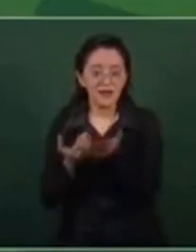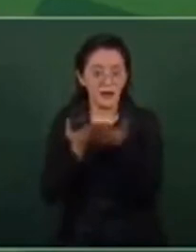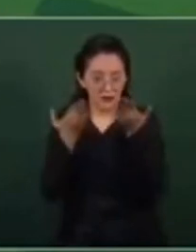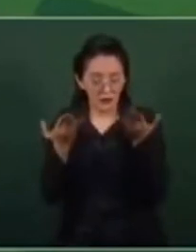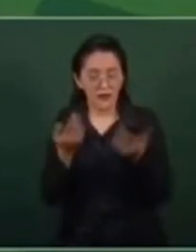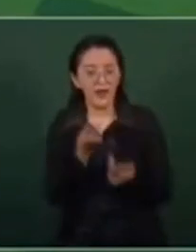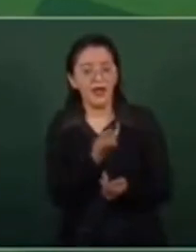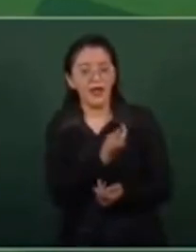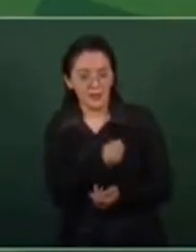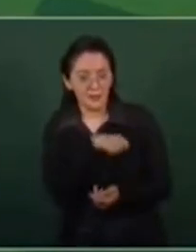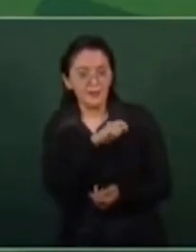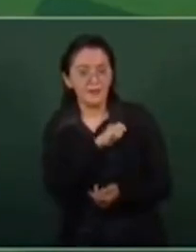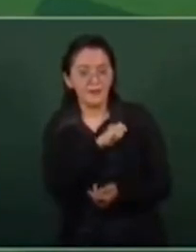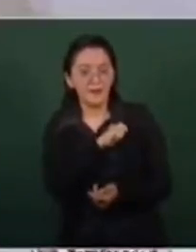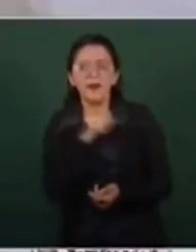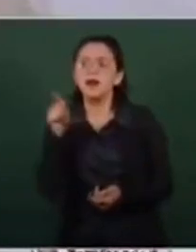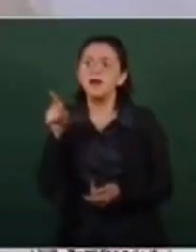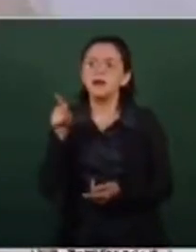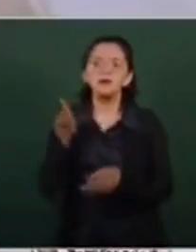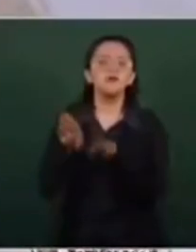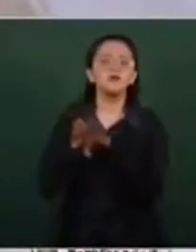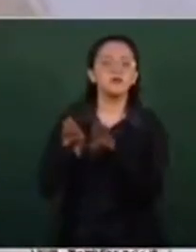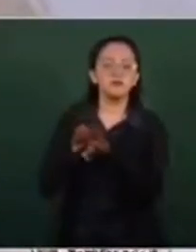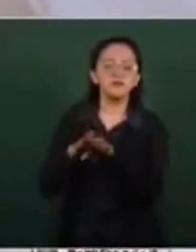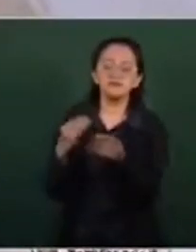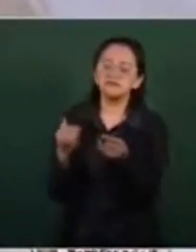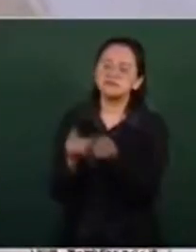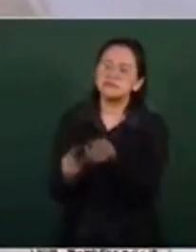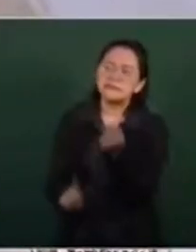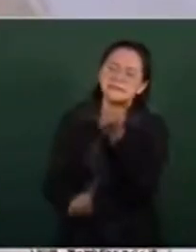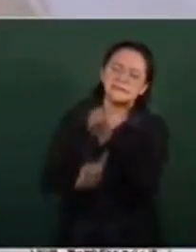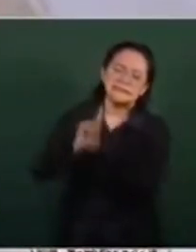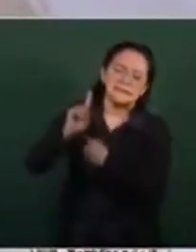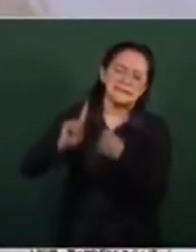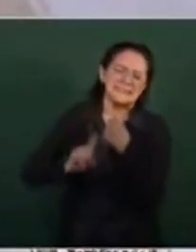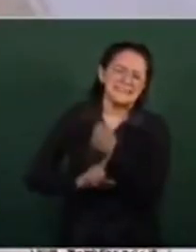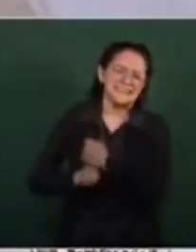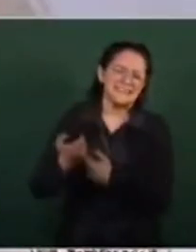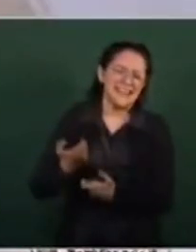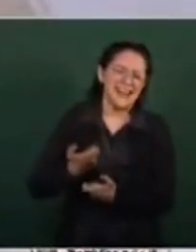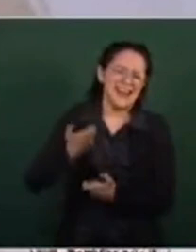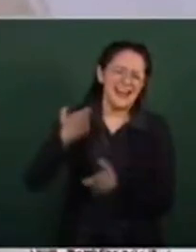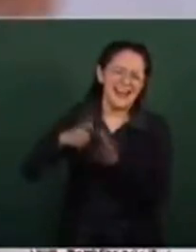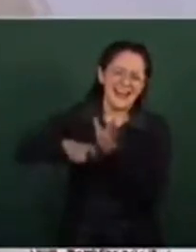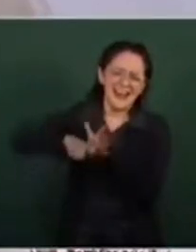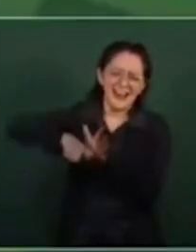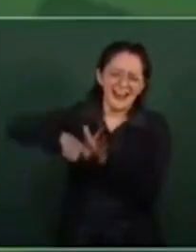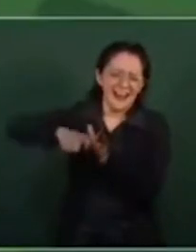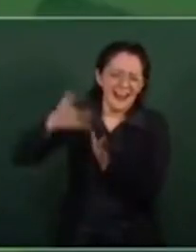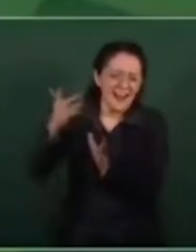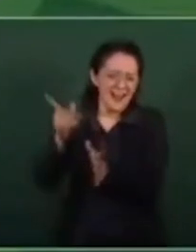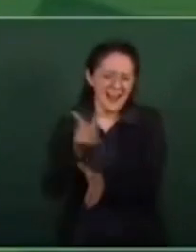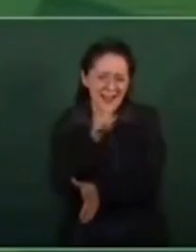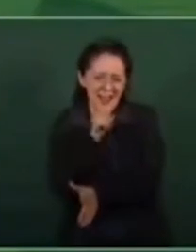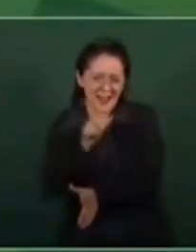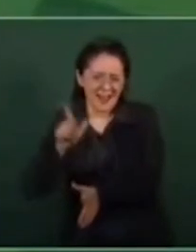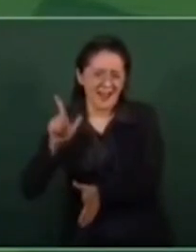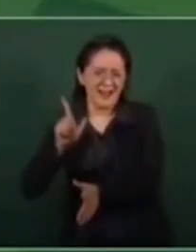están padeciendo de tarifas elevadísimas. ¿Quién domina